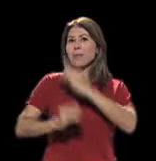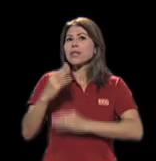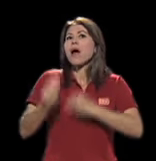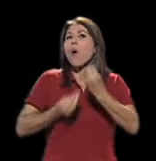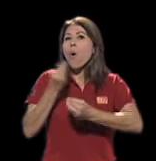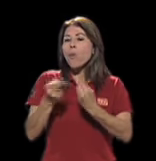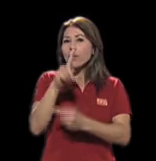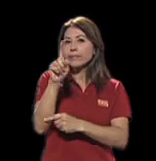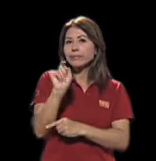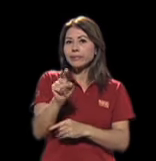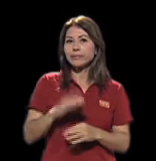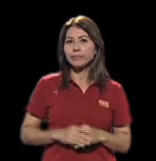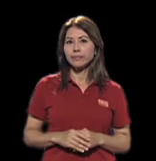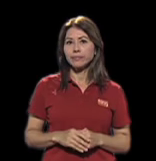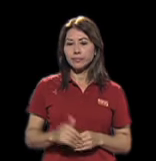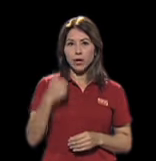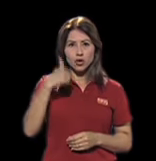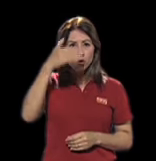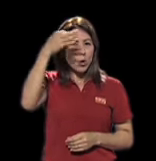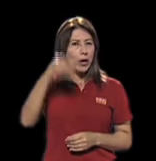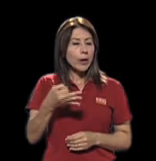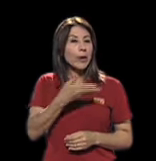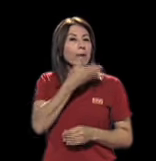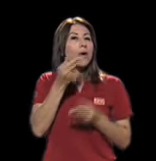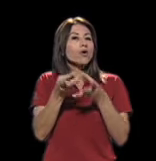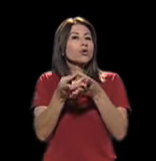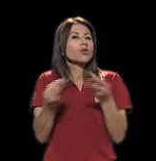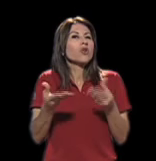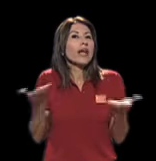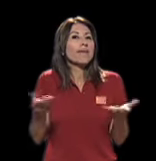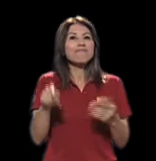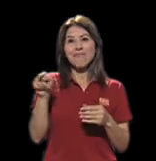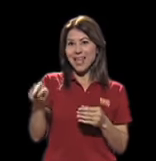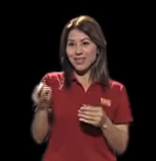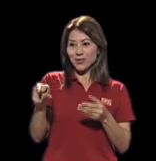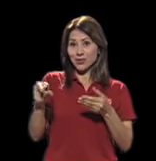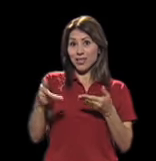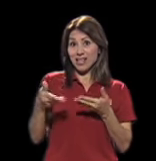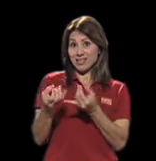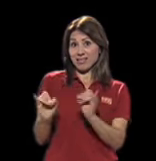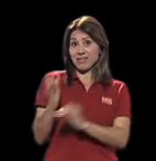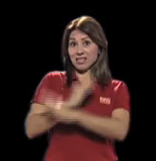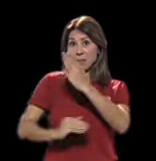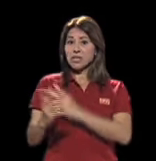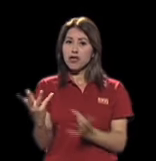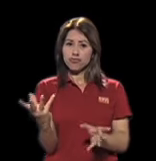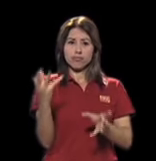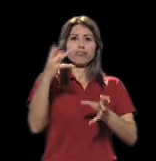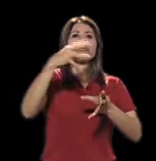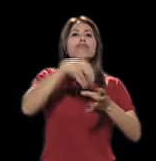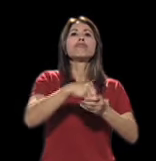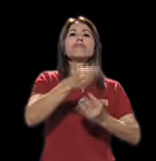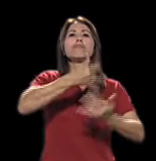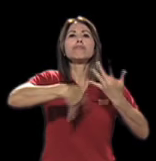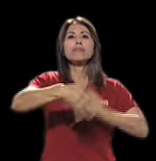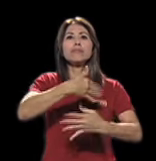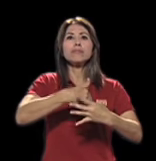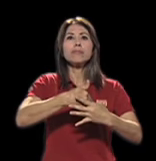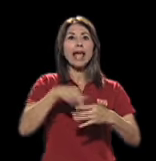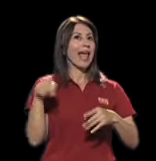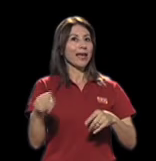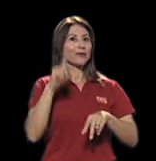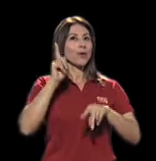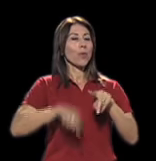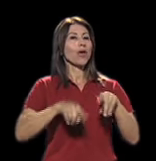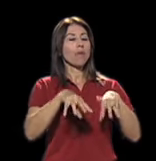Creo que la mayor solución es involucrarlos. No involucrarlos en el sentido de que sean responsables de la seguridad